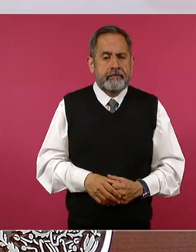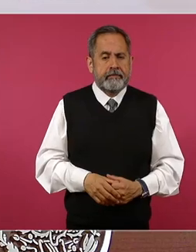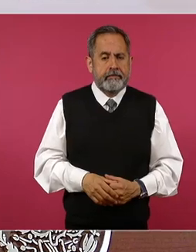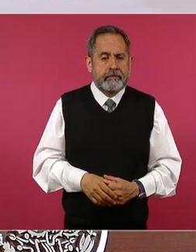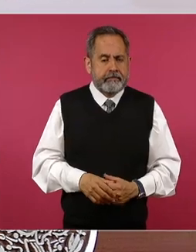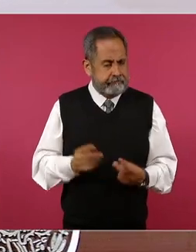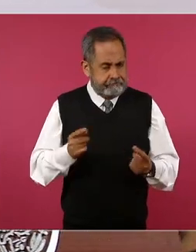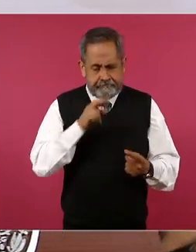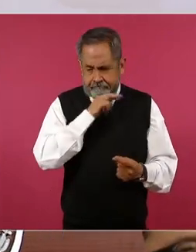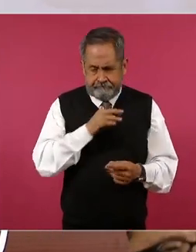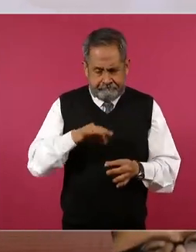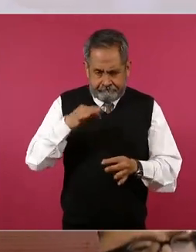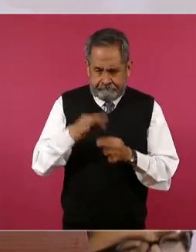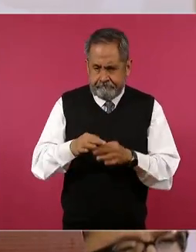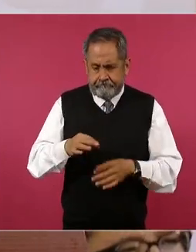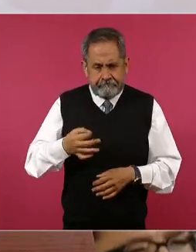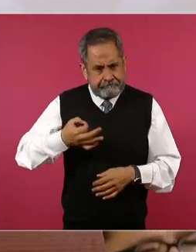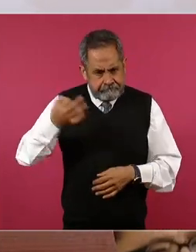rápida